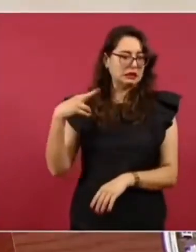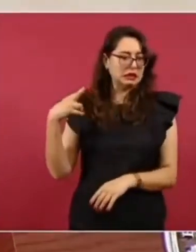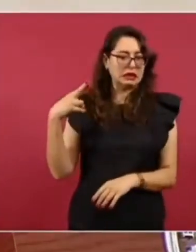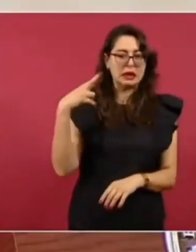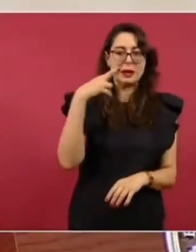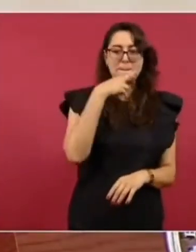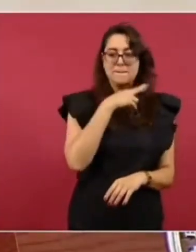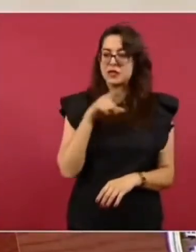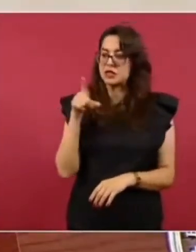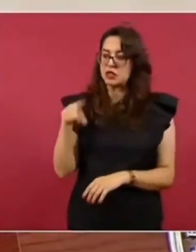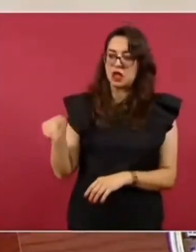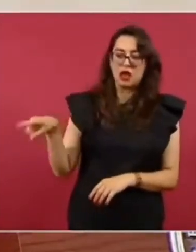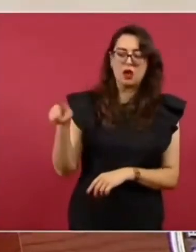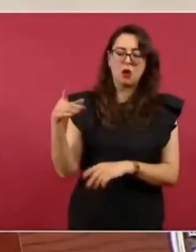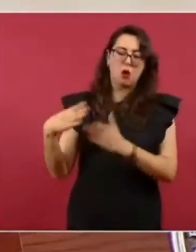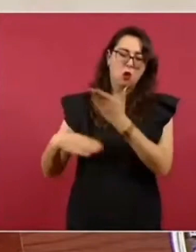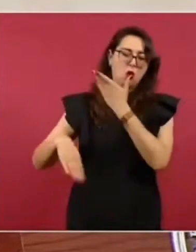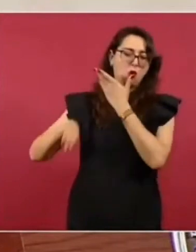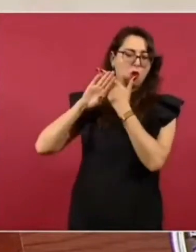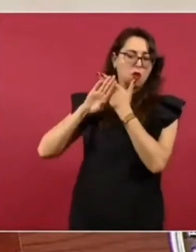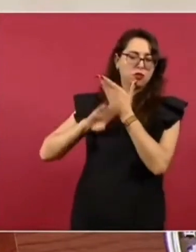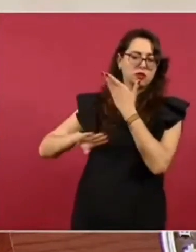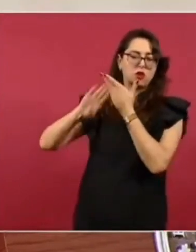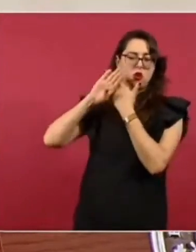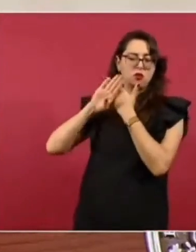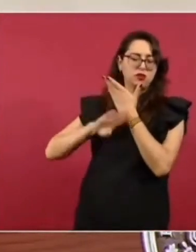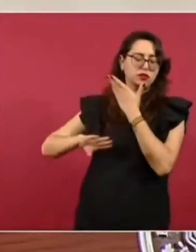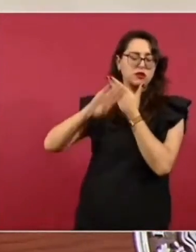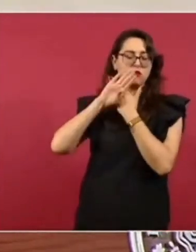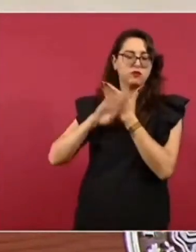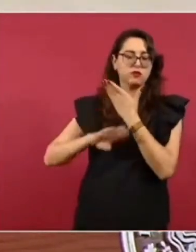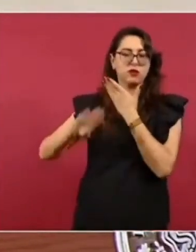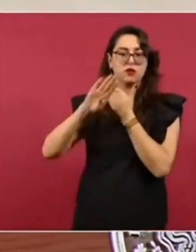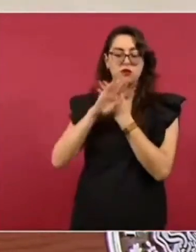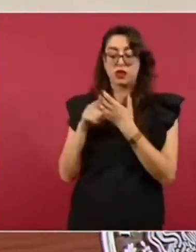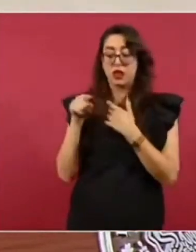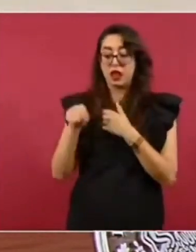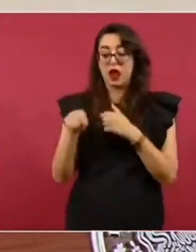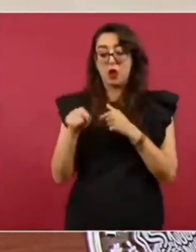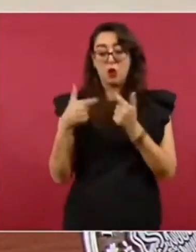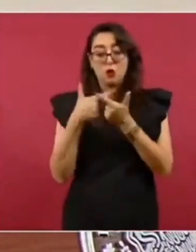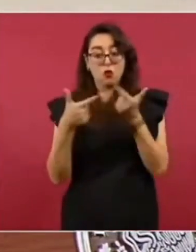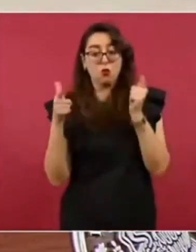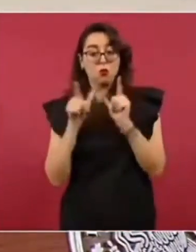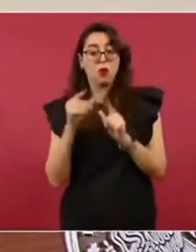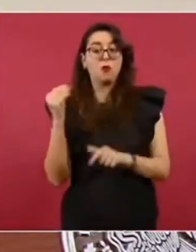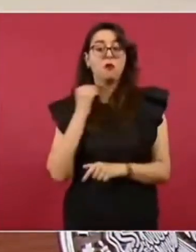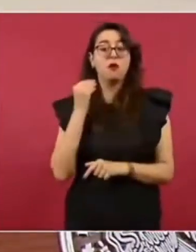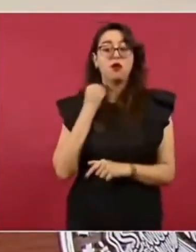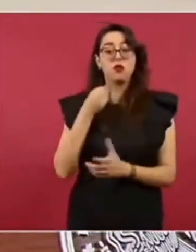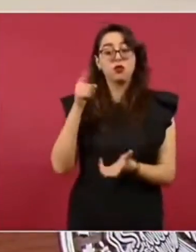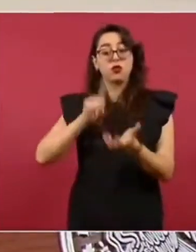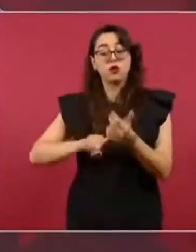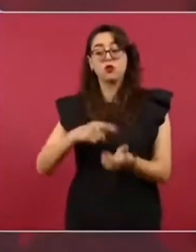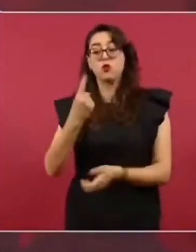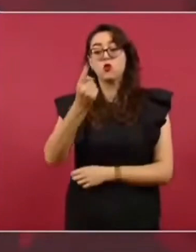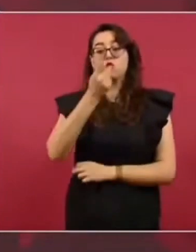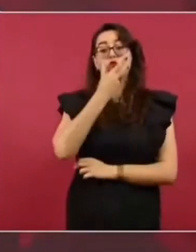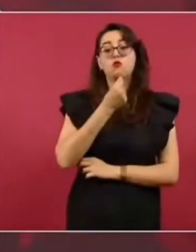un exministro de la Corte que sigue teniendo mucha influencia y sobre todo que pertenece